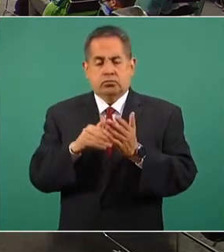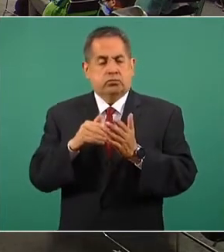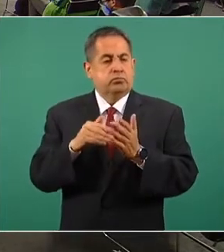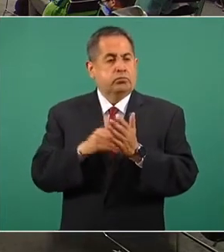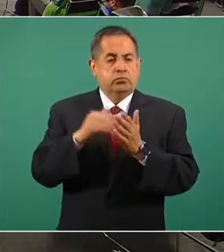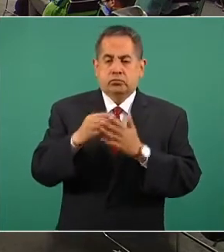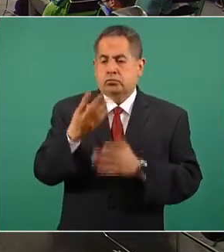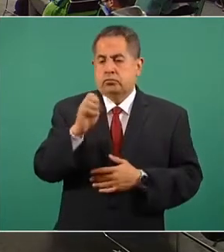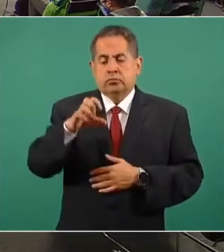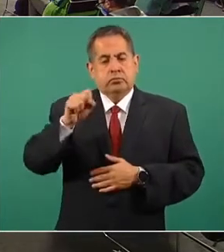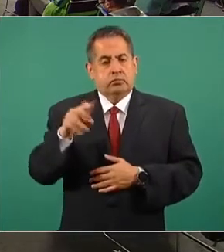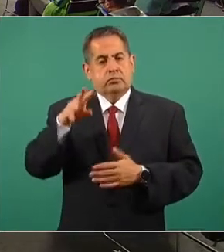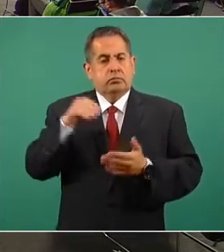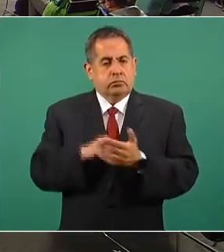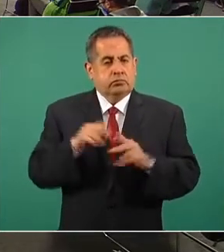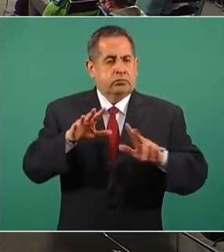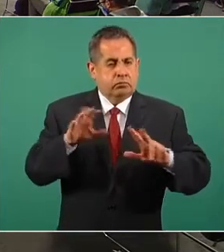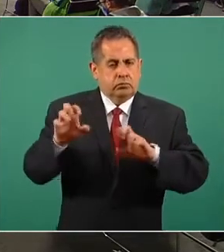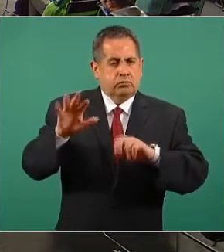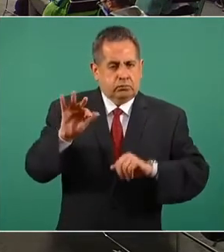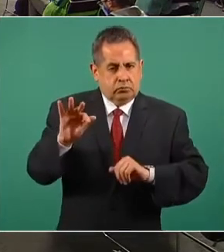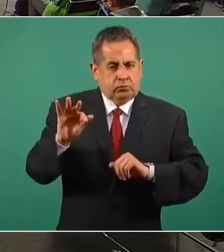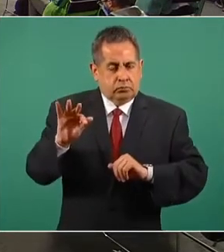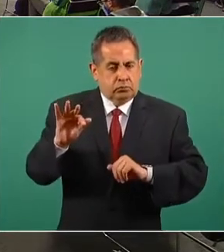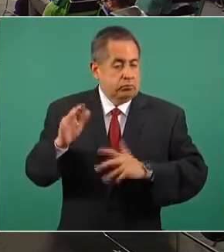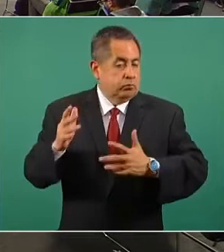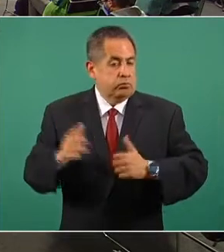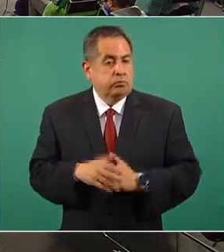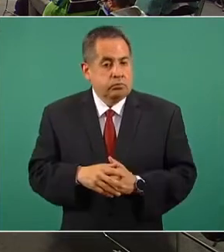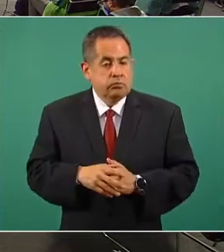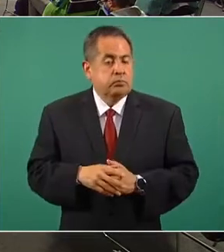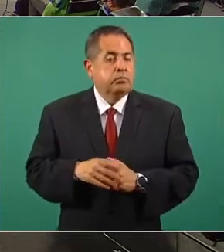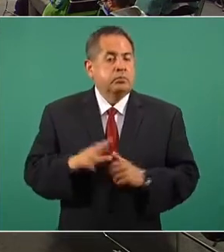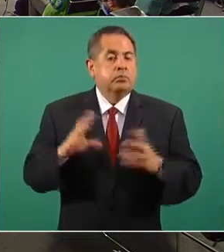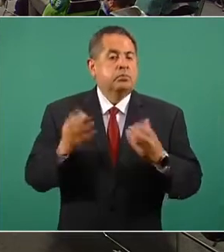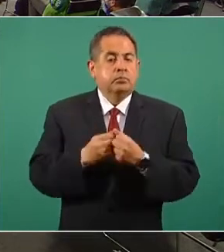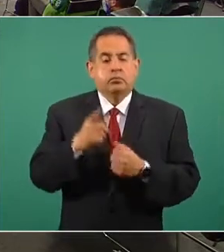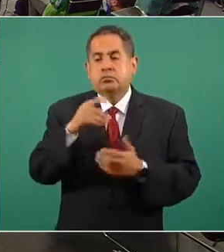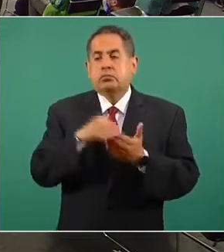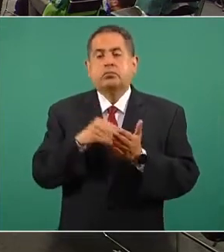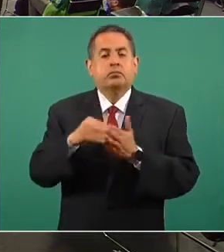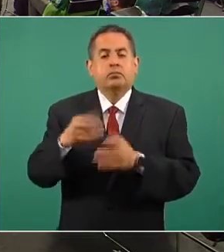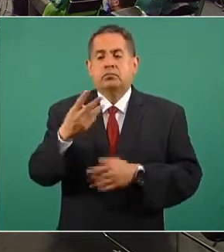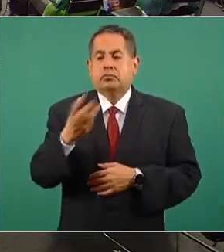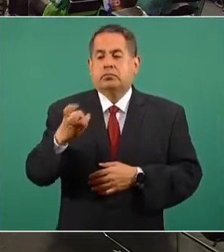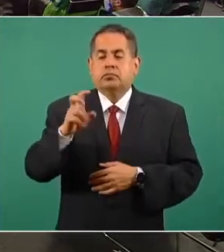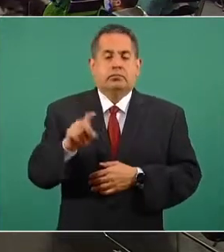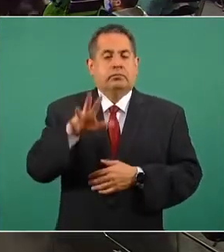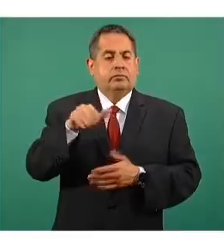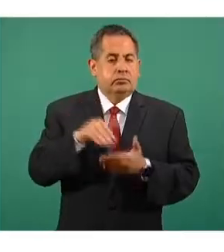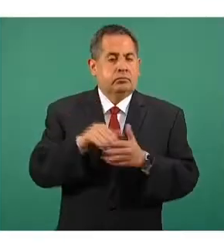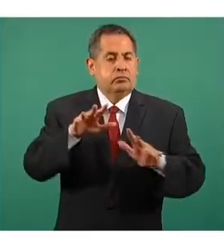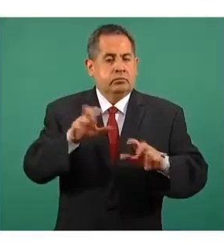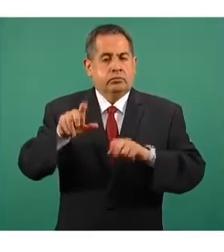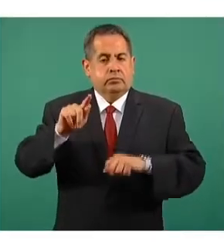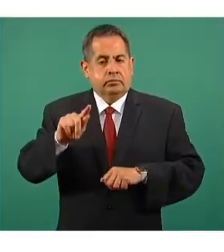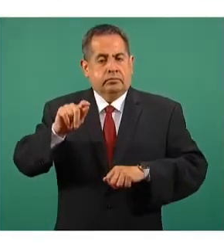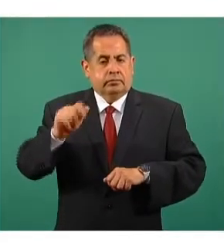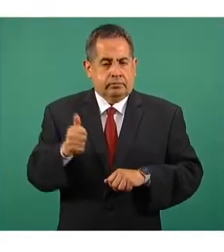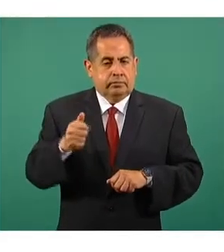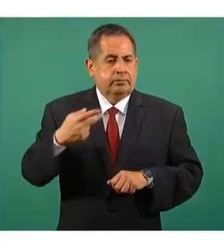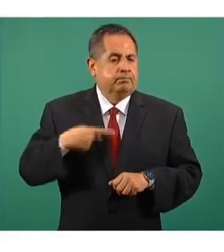964 mil 840, de las cuales ha habido un millón 335 mil 876